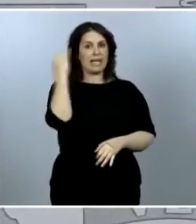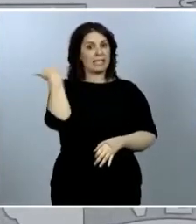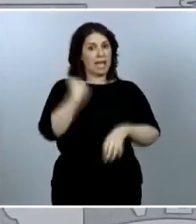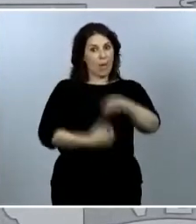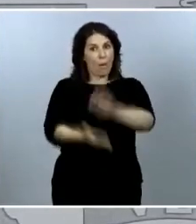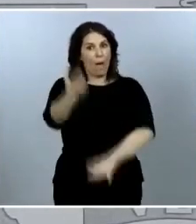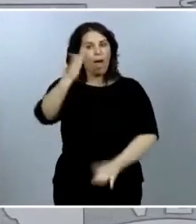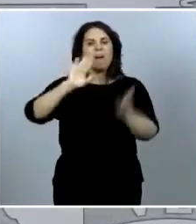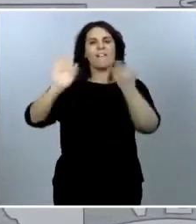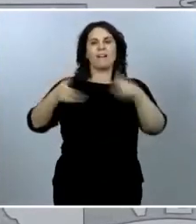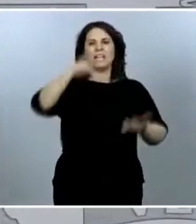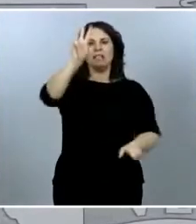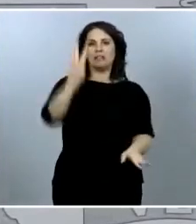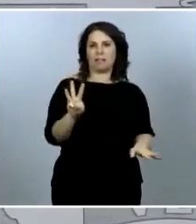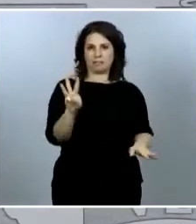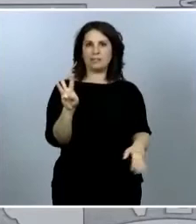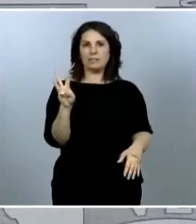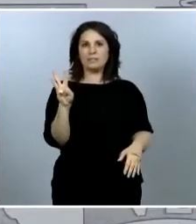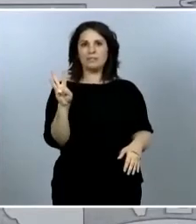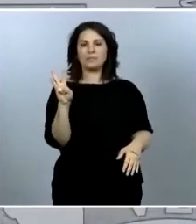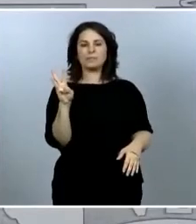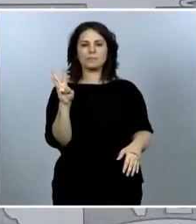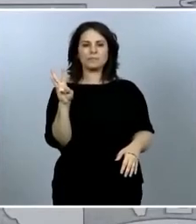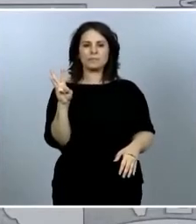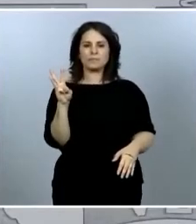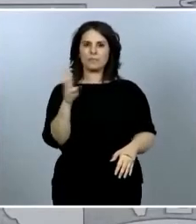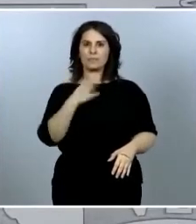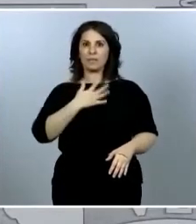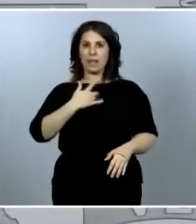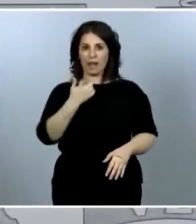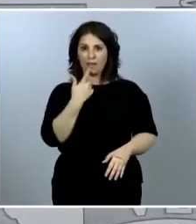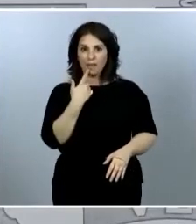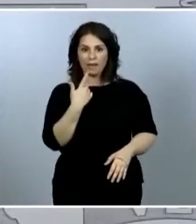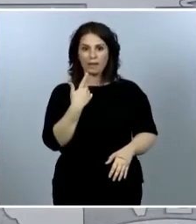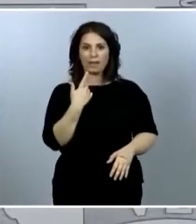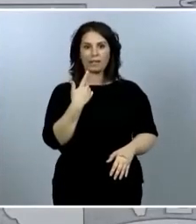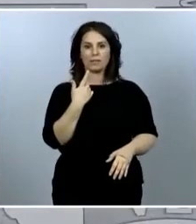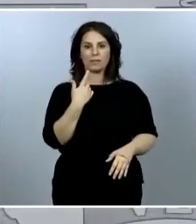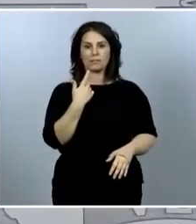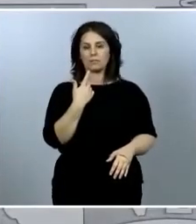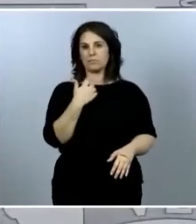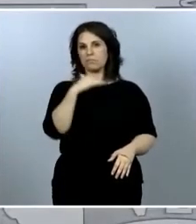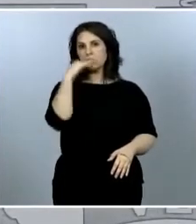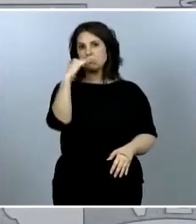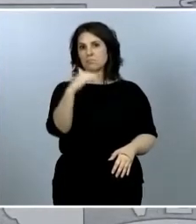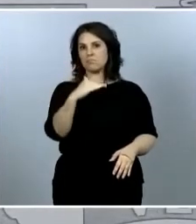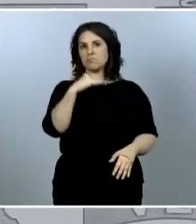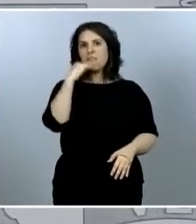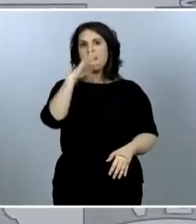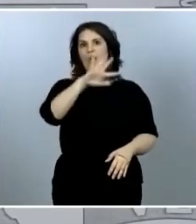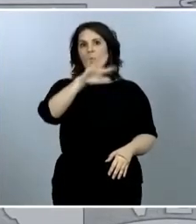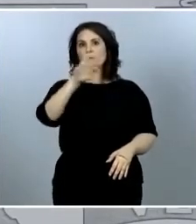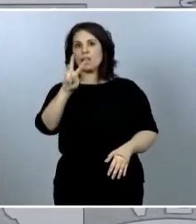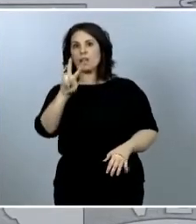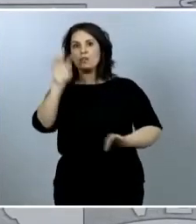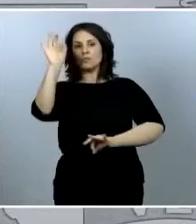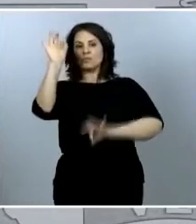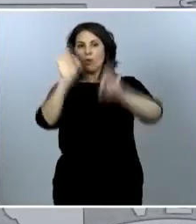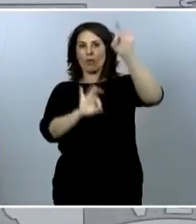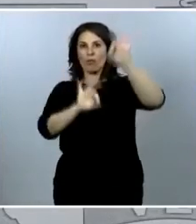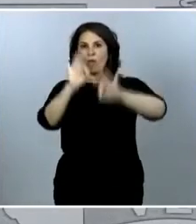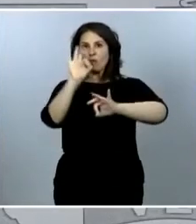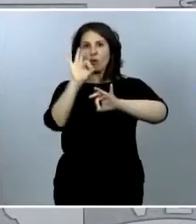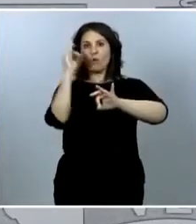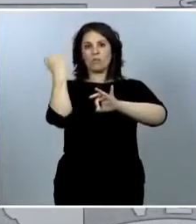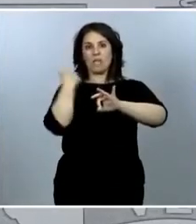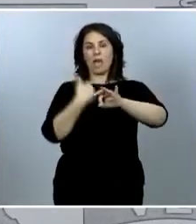estamos a punto de transitar en ese 52% de ciudadanos españoles y españolas hacia esa nueva normalidad.